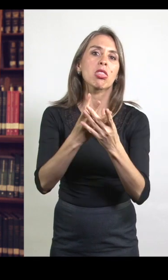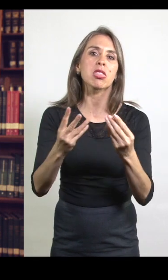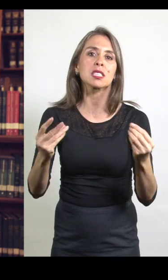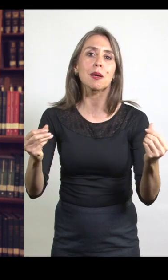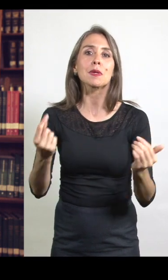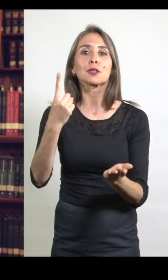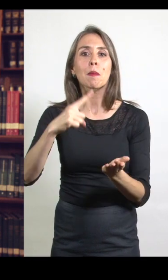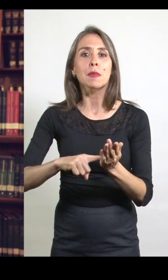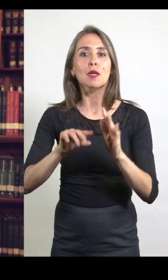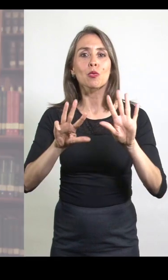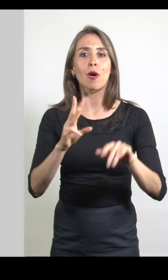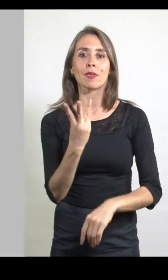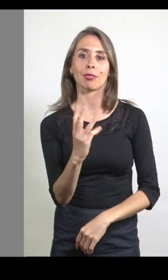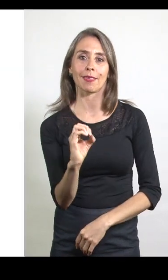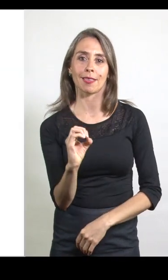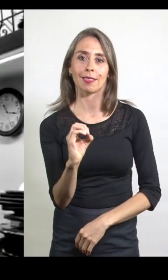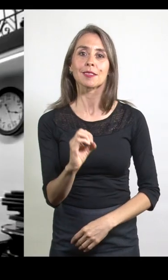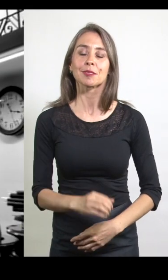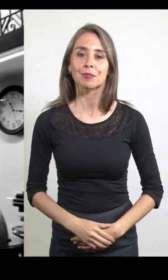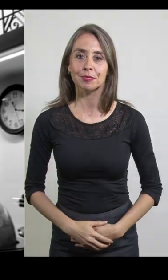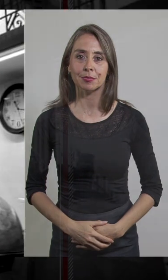en el año 1930. ¡Gracias!